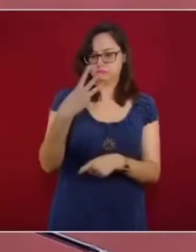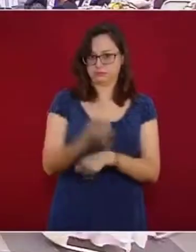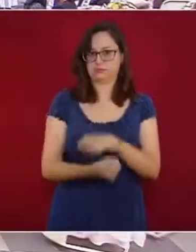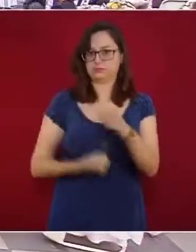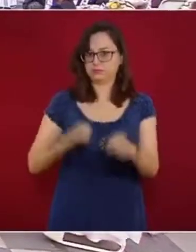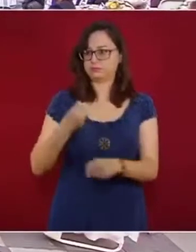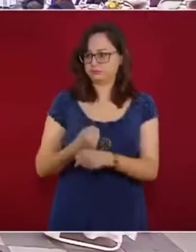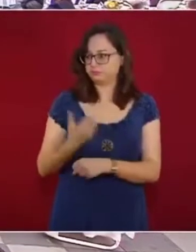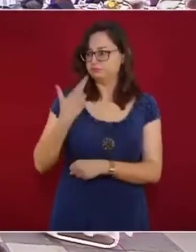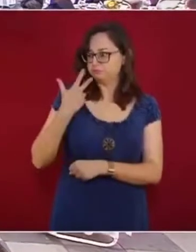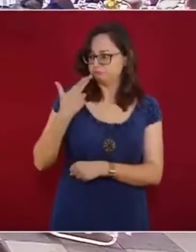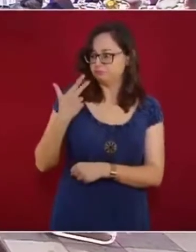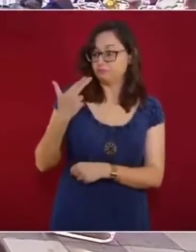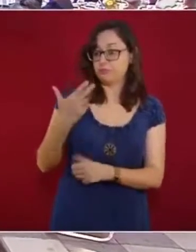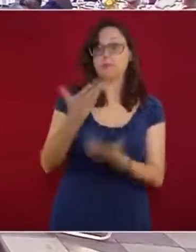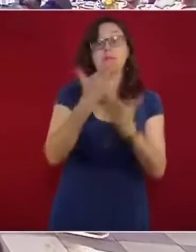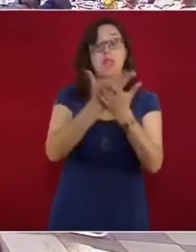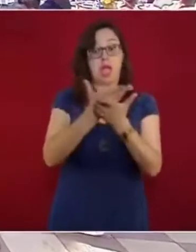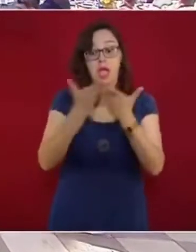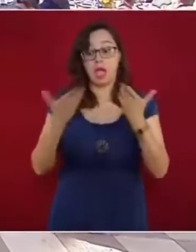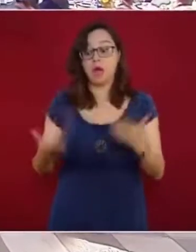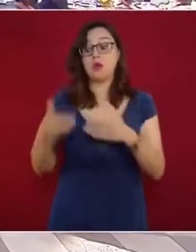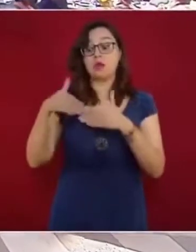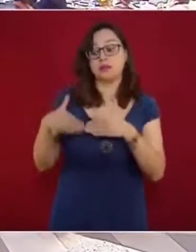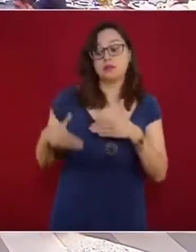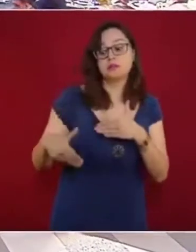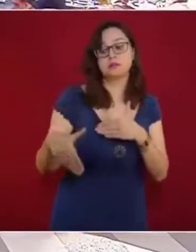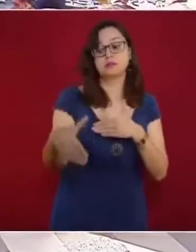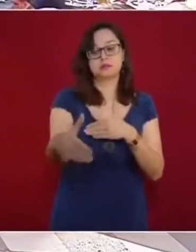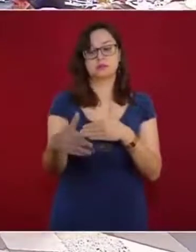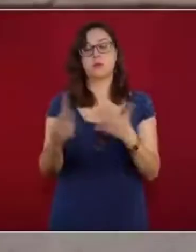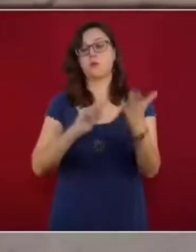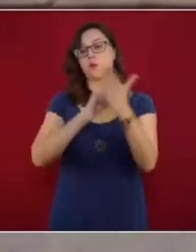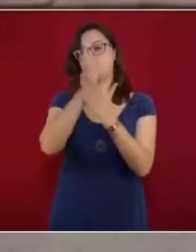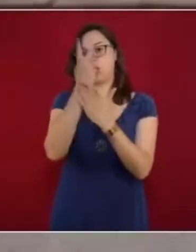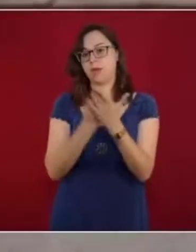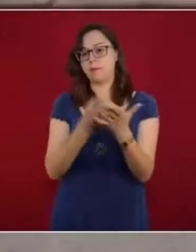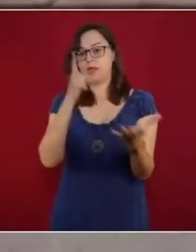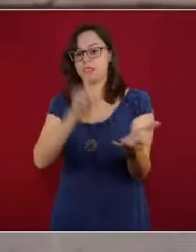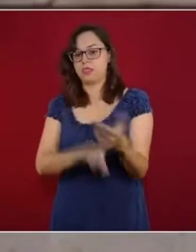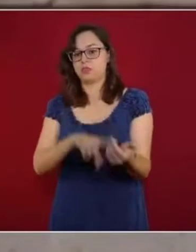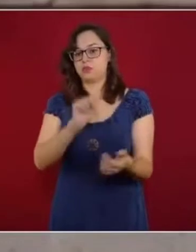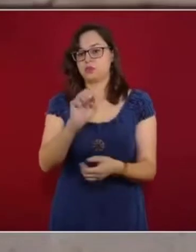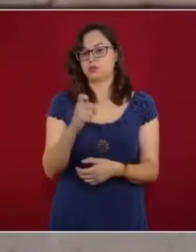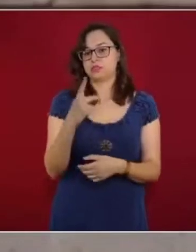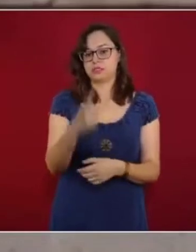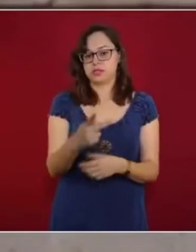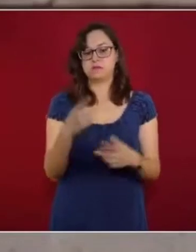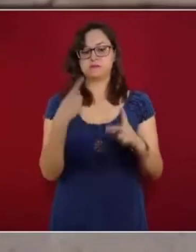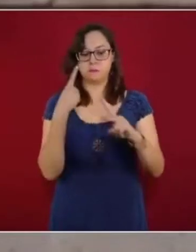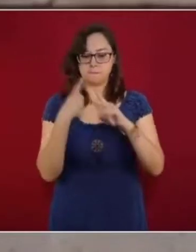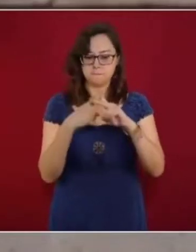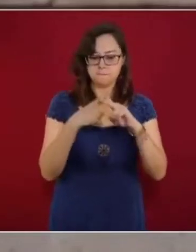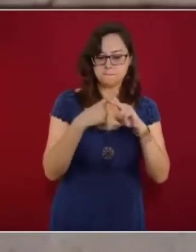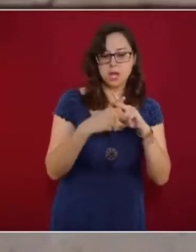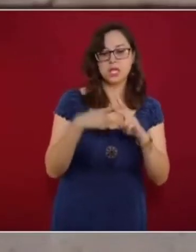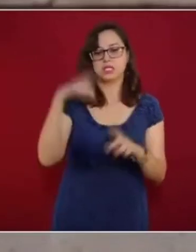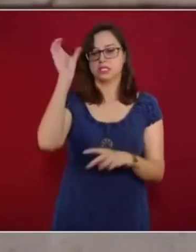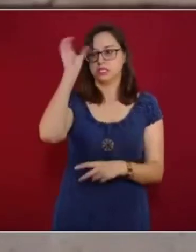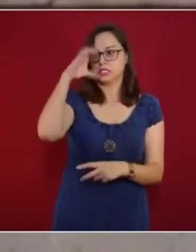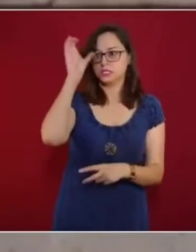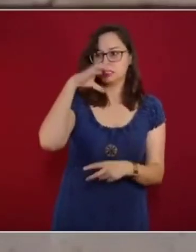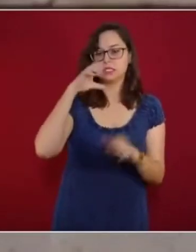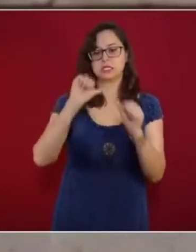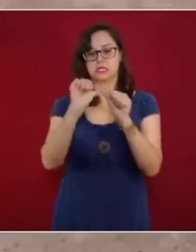curricular en educación básica, media superior y en las escuelas normales. Queremos matemáticas, ciencias,